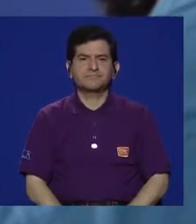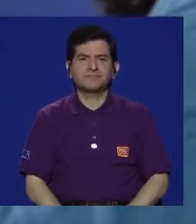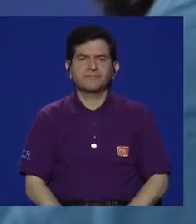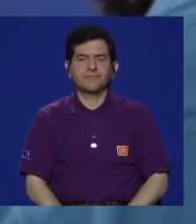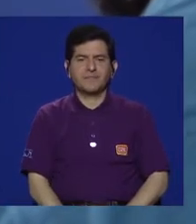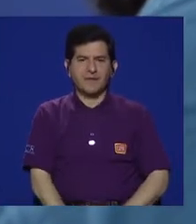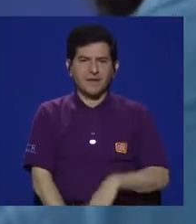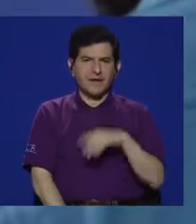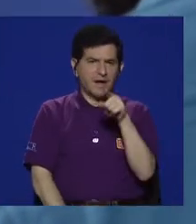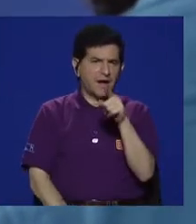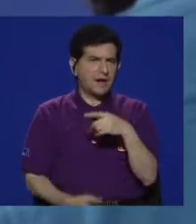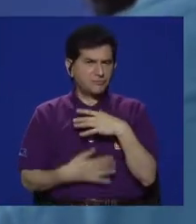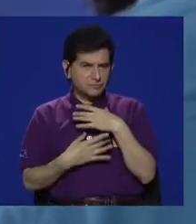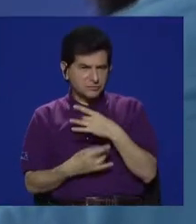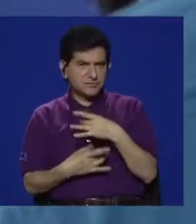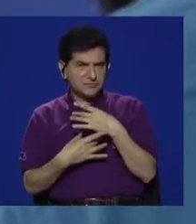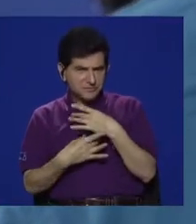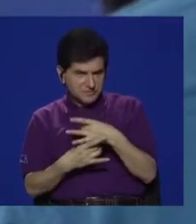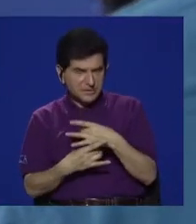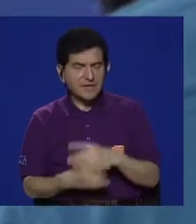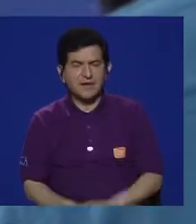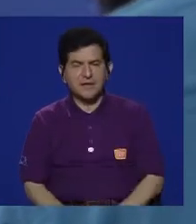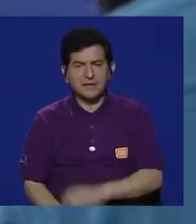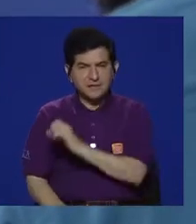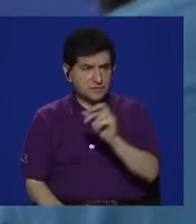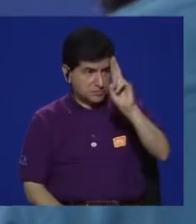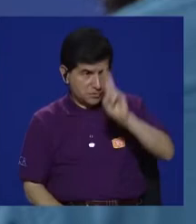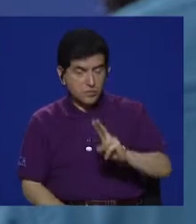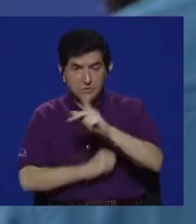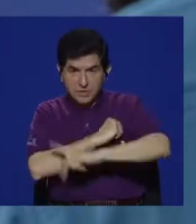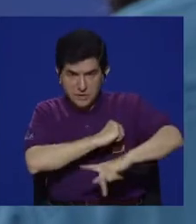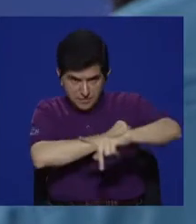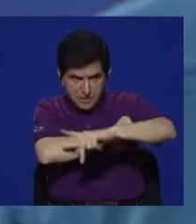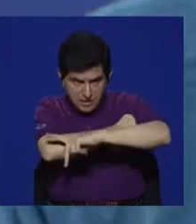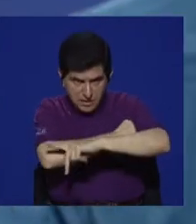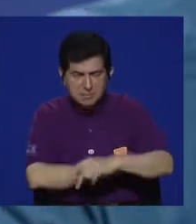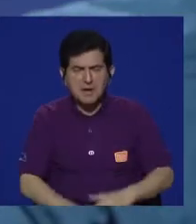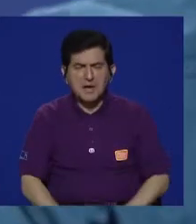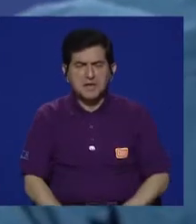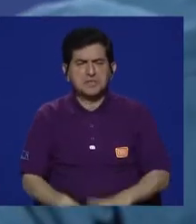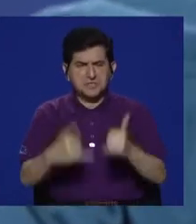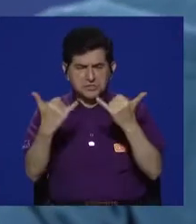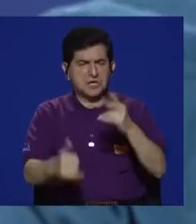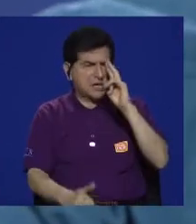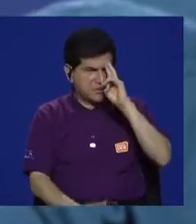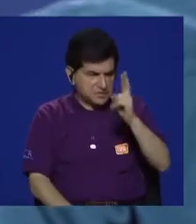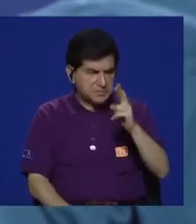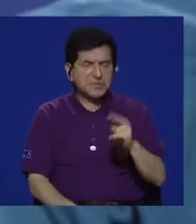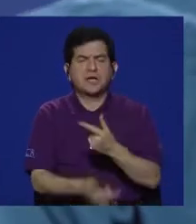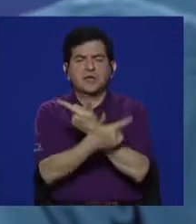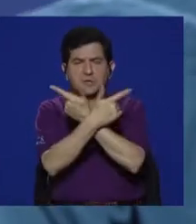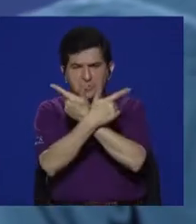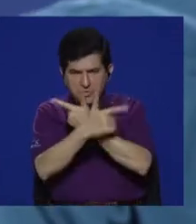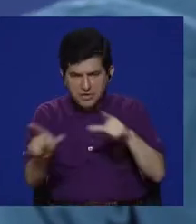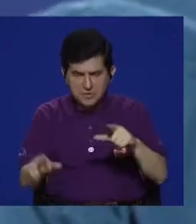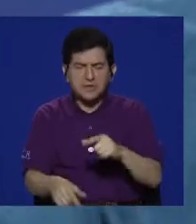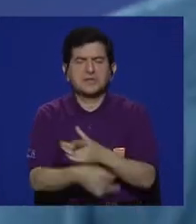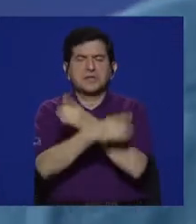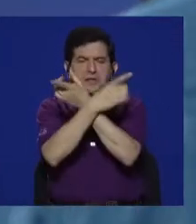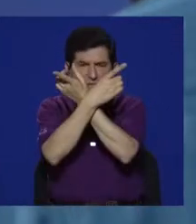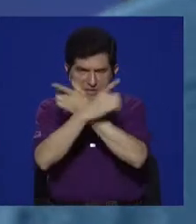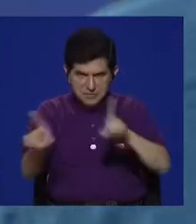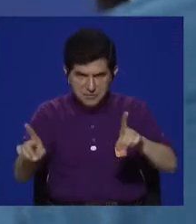¿A usted le llama la atención que, siendo Costa Rica un país reconocido por su libertad y por su